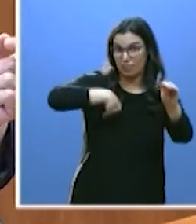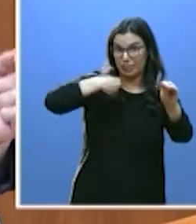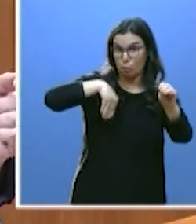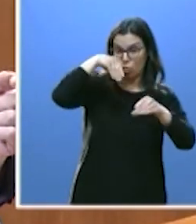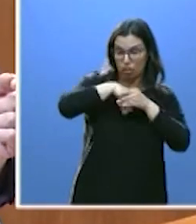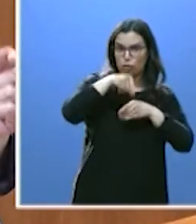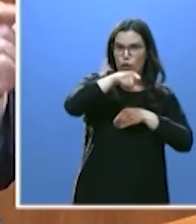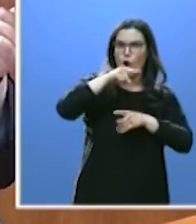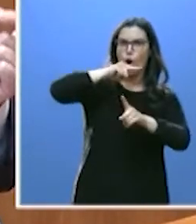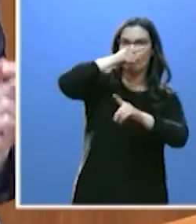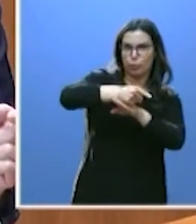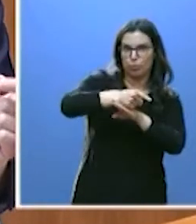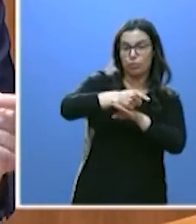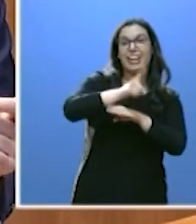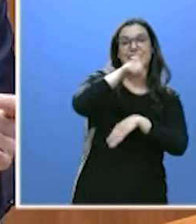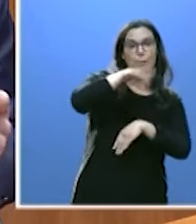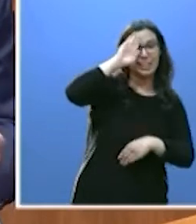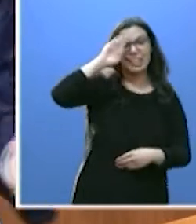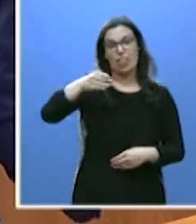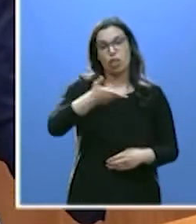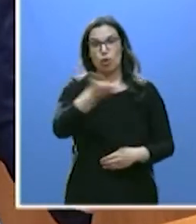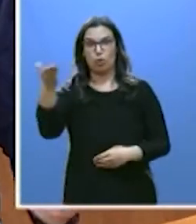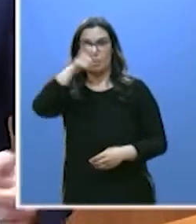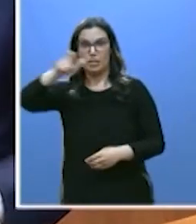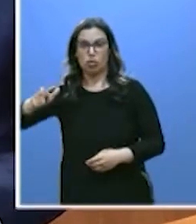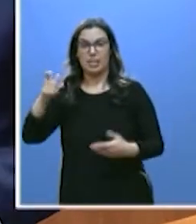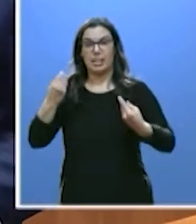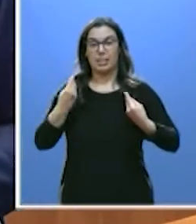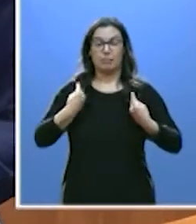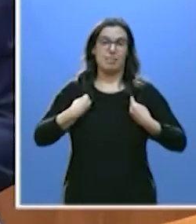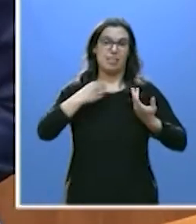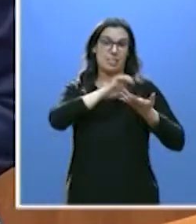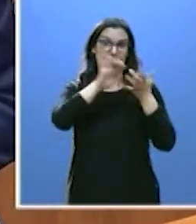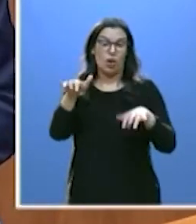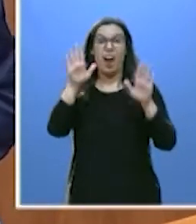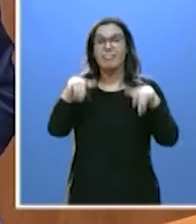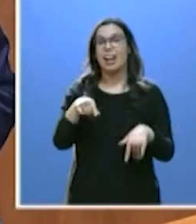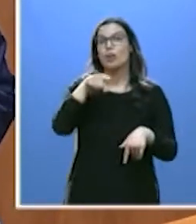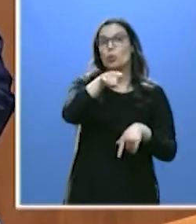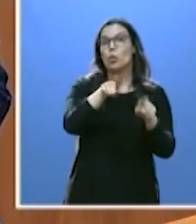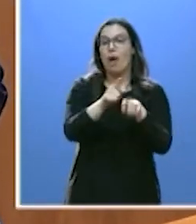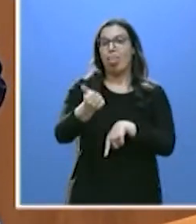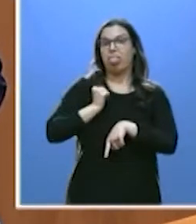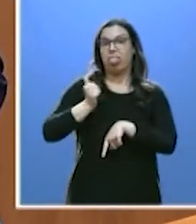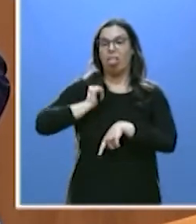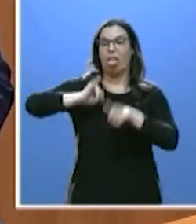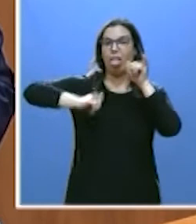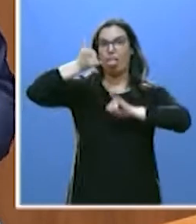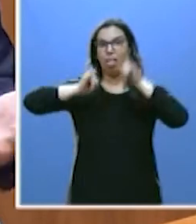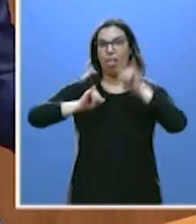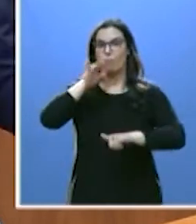traicionado también a Castilla y León y se ha convertido en un mero engranaje de la maquinaria de Sánchez.